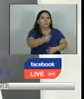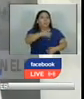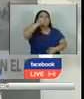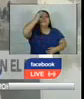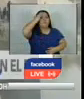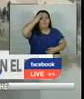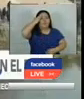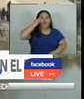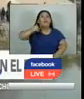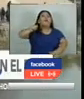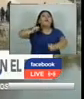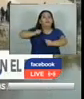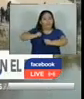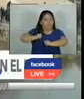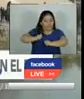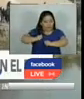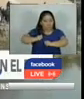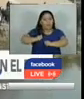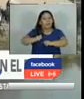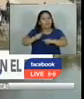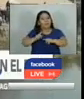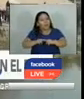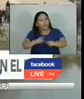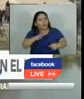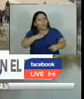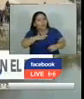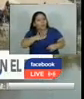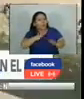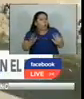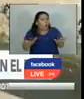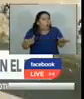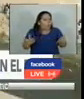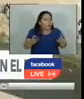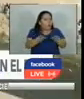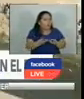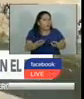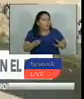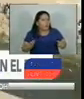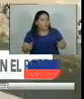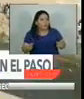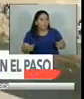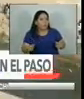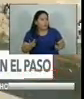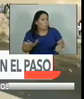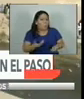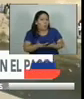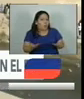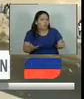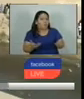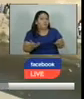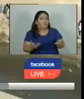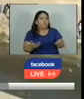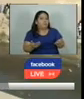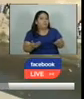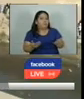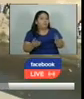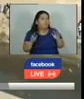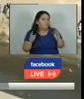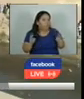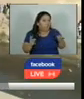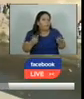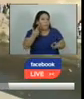militar que está preparado para otro contexto para responder a otro tipo de